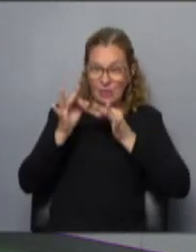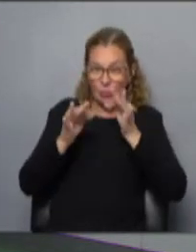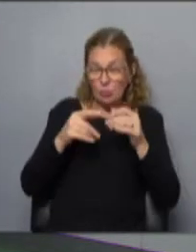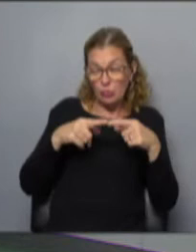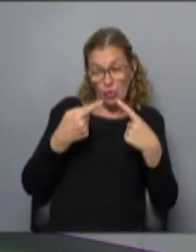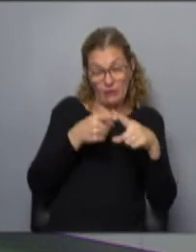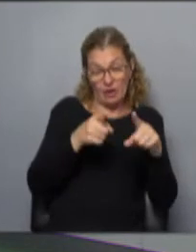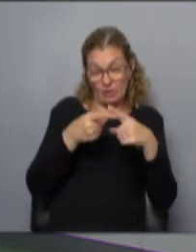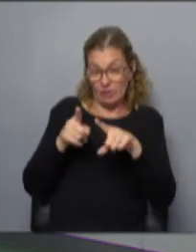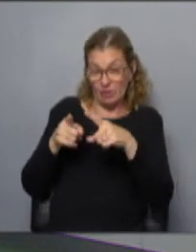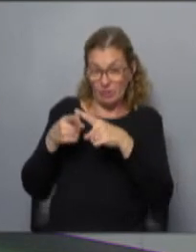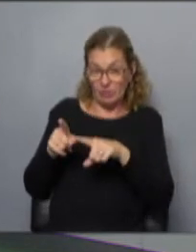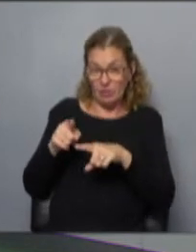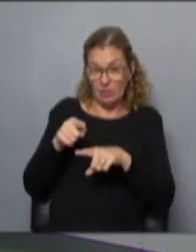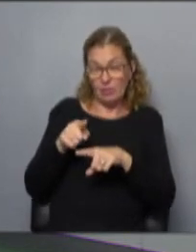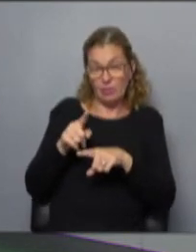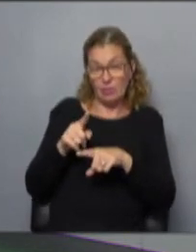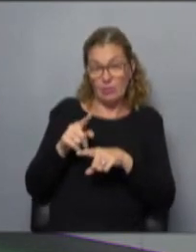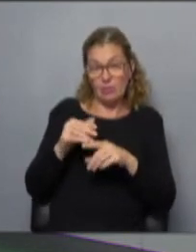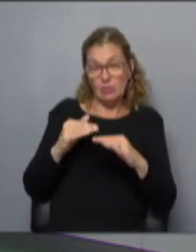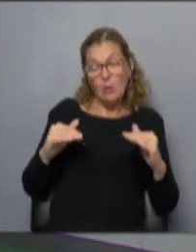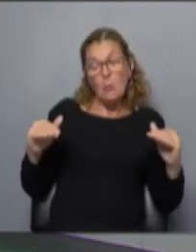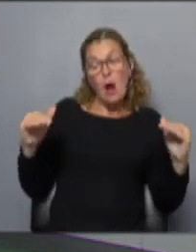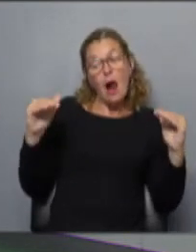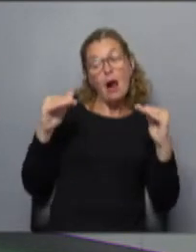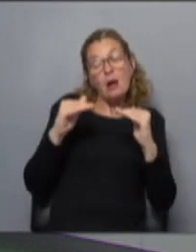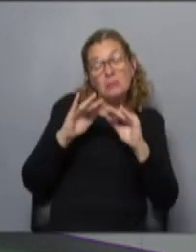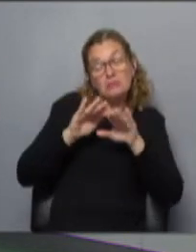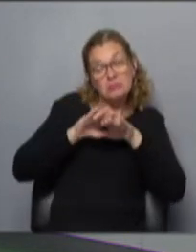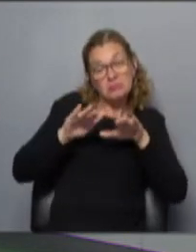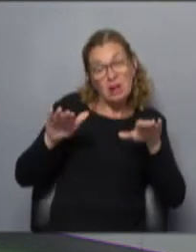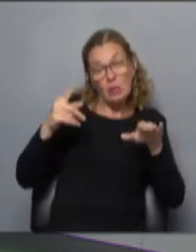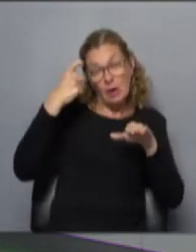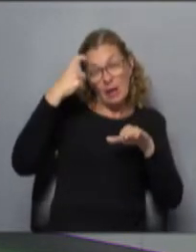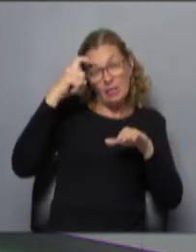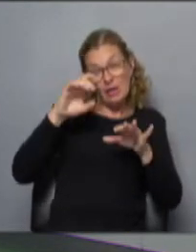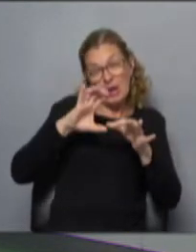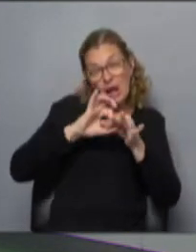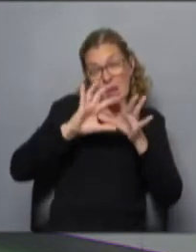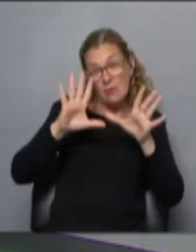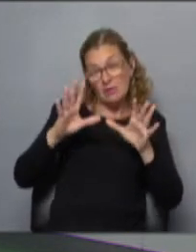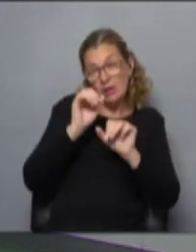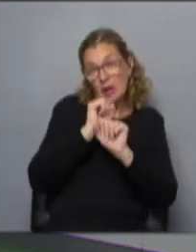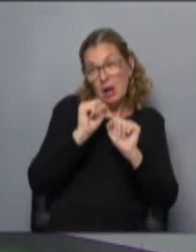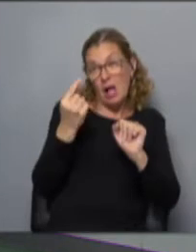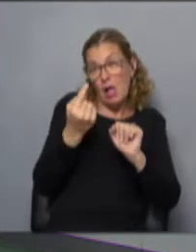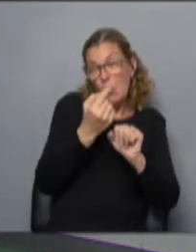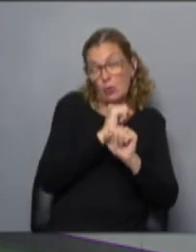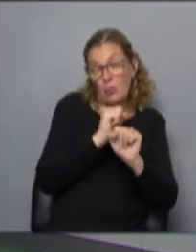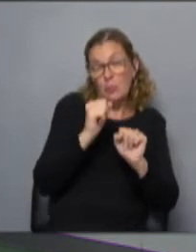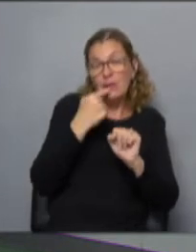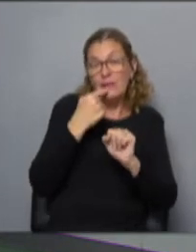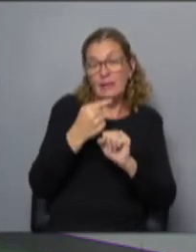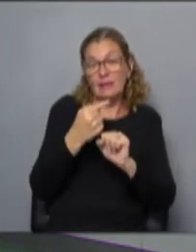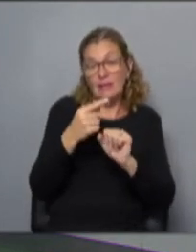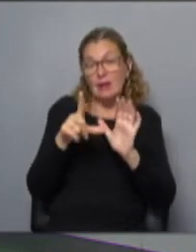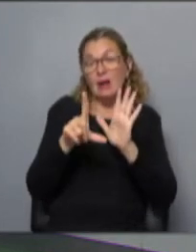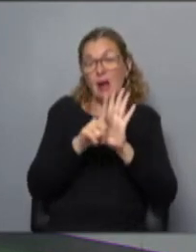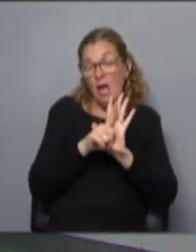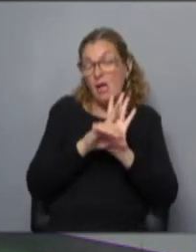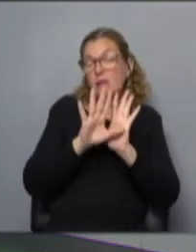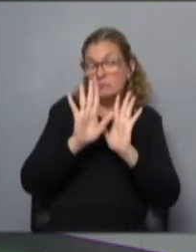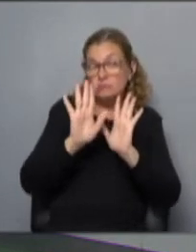todo tipo, que está, si se quiere, alineado con la idea de libertad de expresión más de, digamos, del punto de vista legal